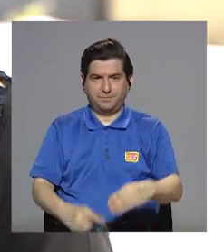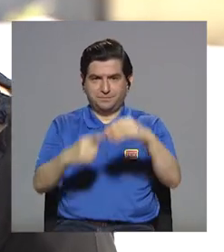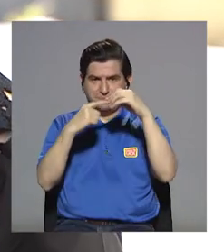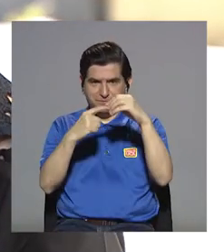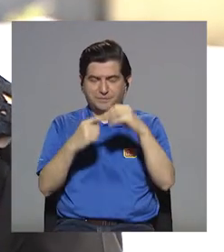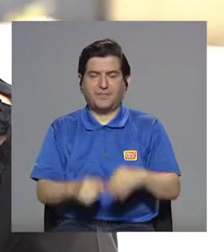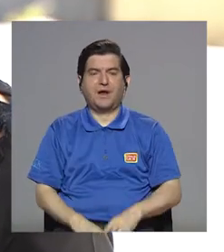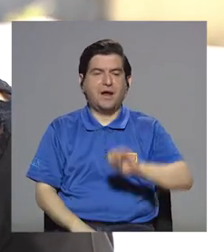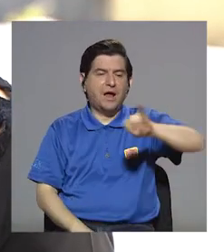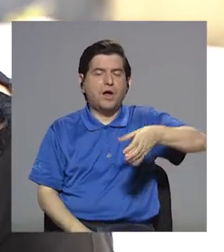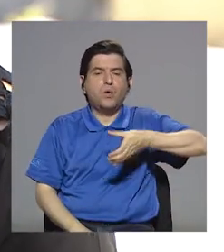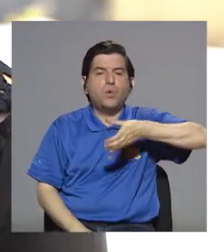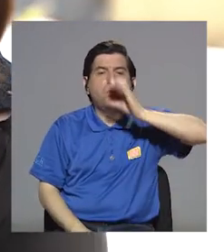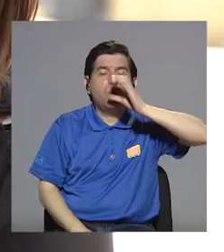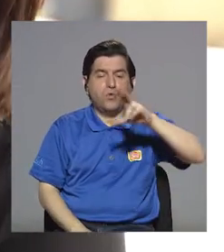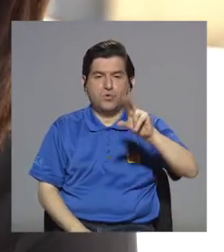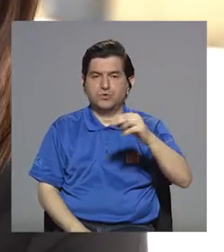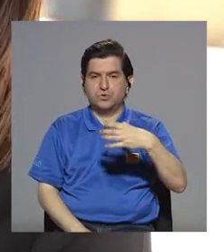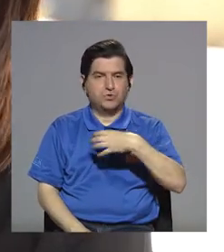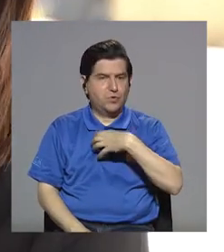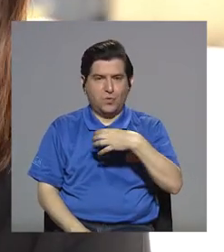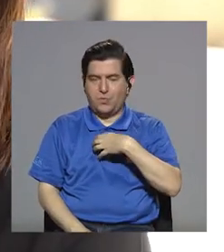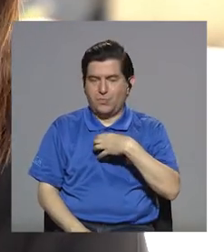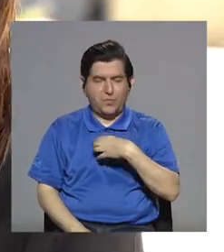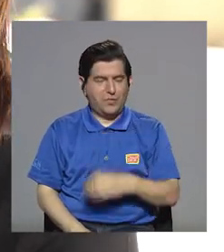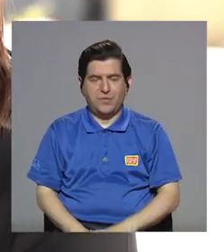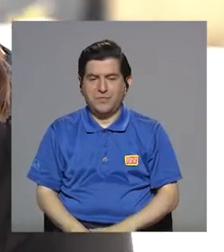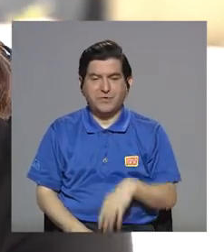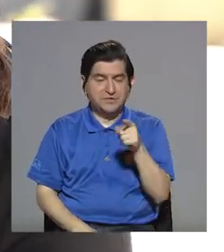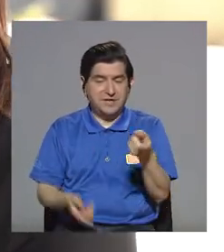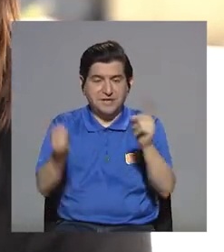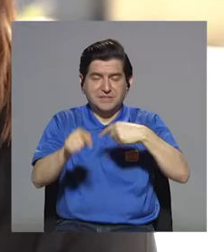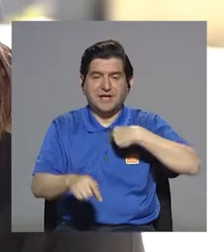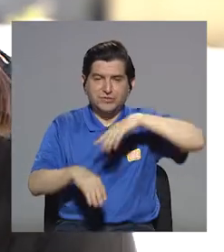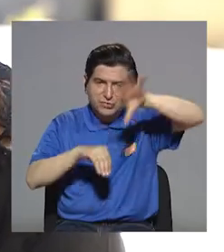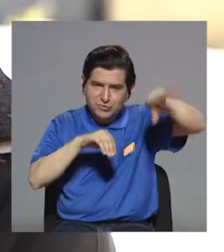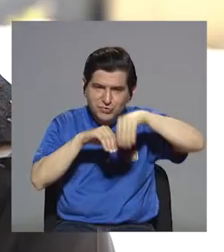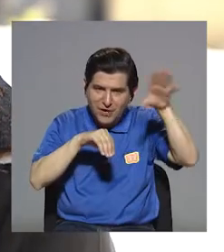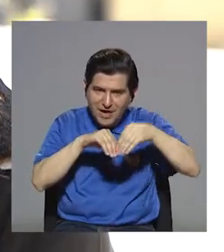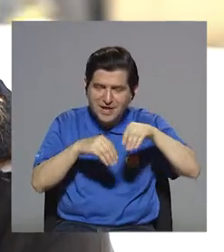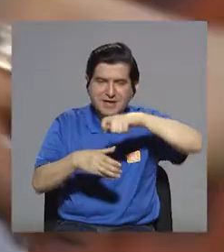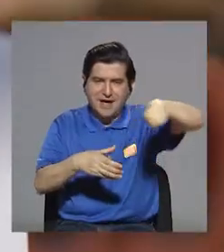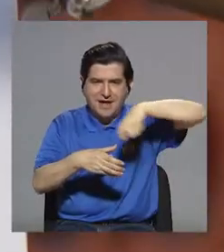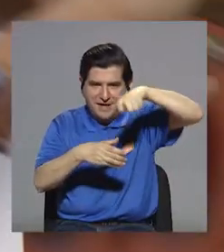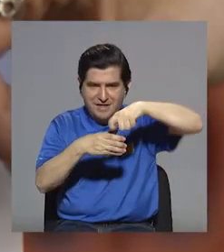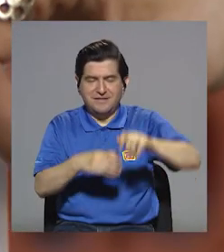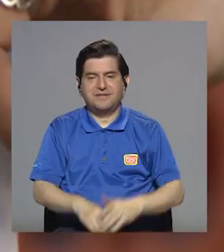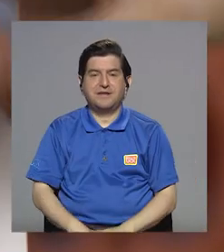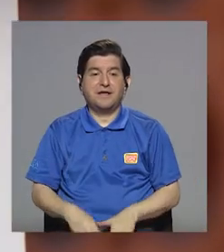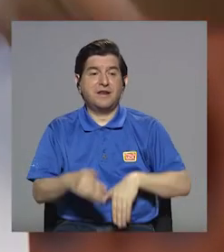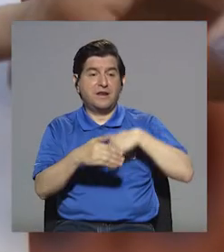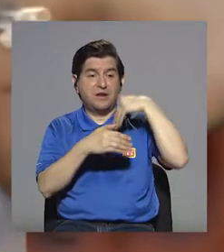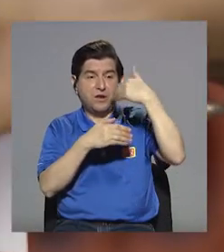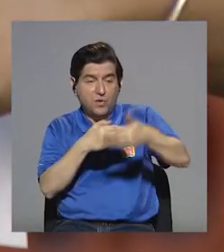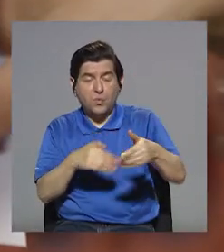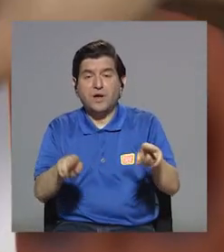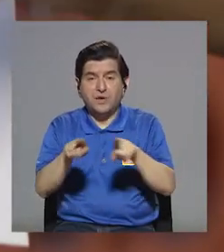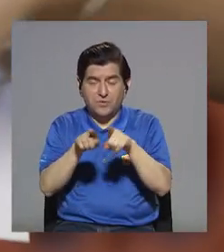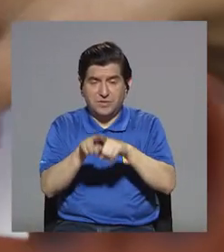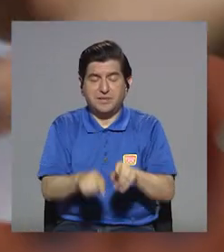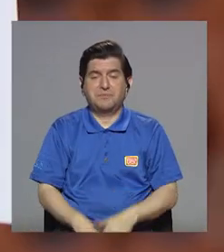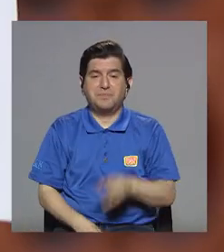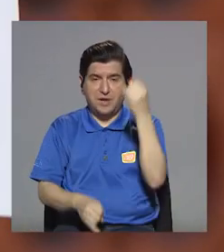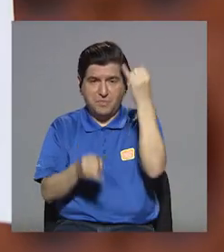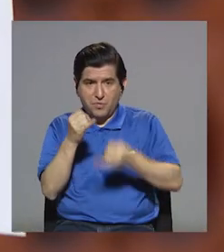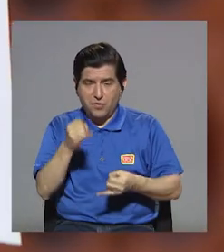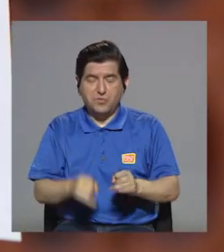principalmente en lo que son jugos, que no son propios de la fruta, sino que más bien yo se lo añadí. Tenemos también, después de los carbohidratos,